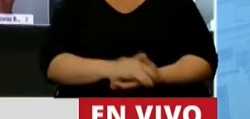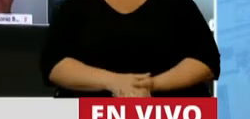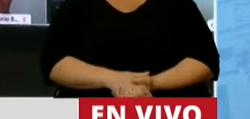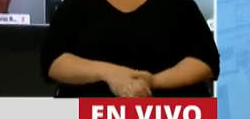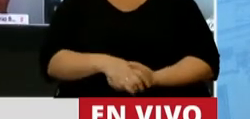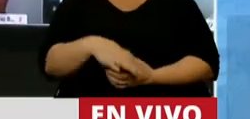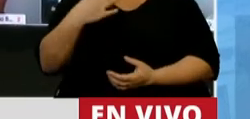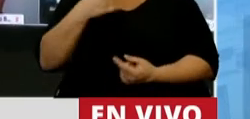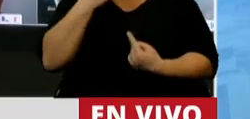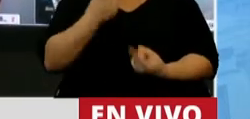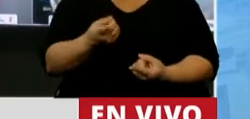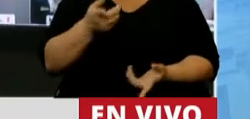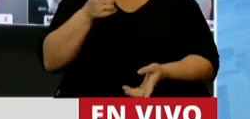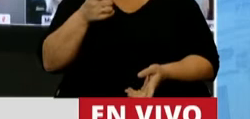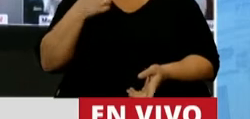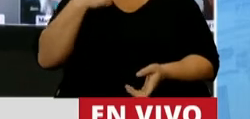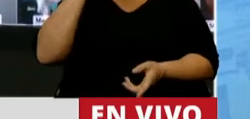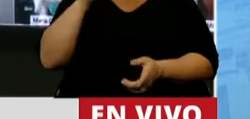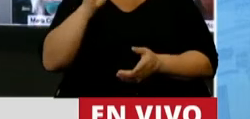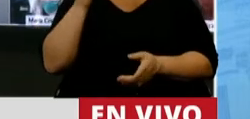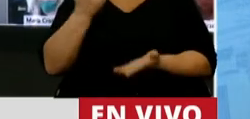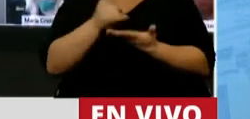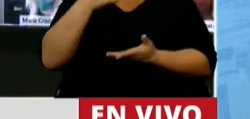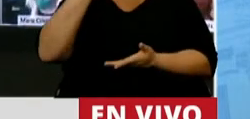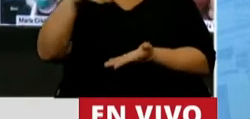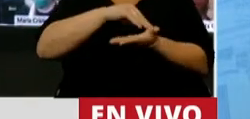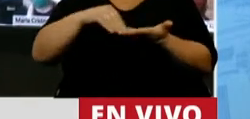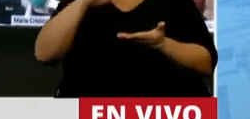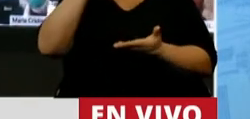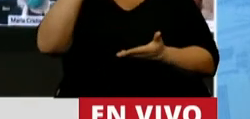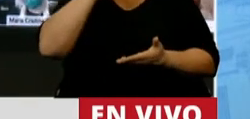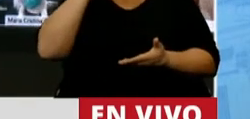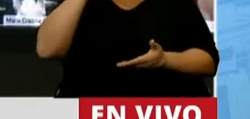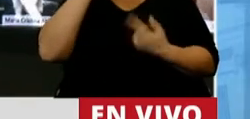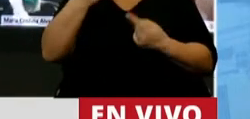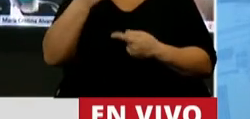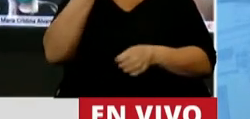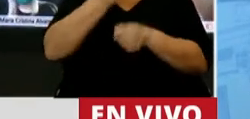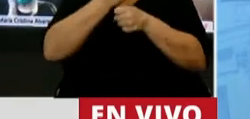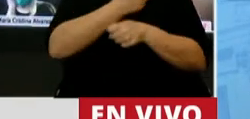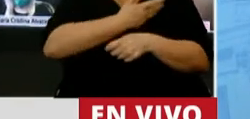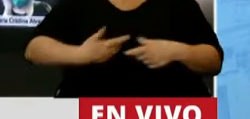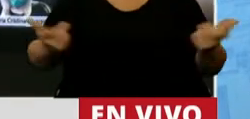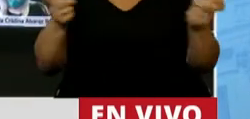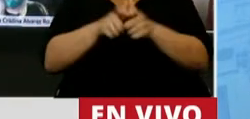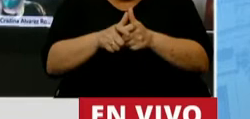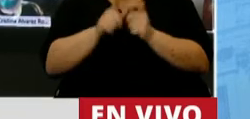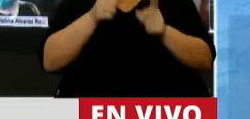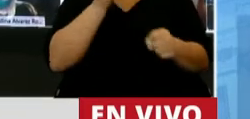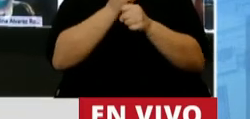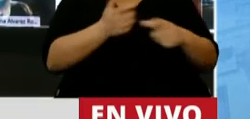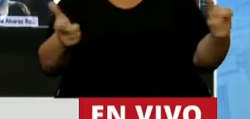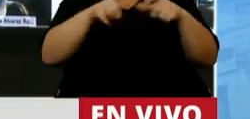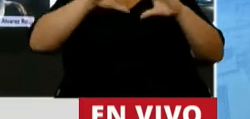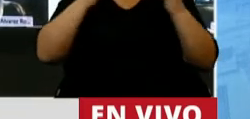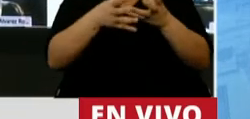Reconocer también algo que no me parece menor, lo dijo recién el diputado Contigiani, el trabajo del Presidente de la Comisión y el trabajo de la